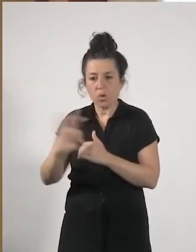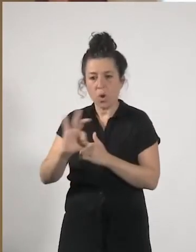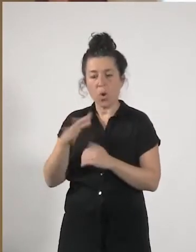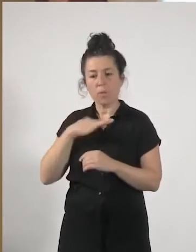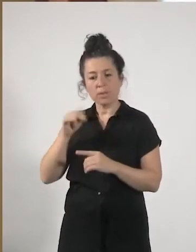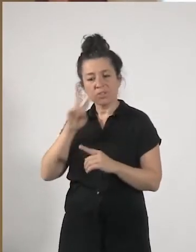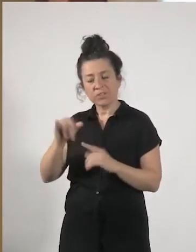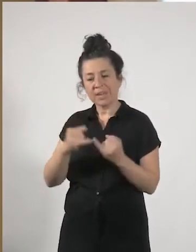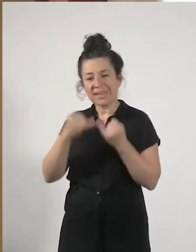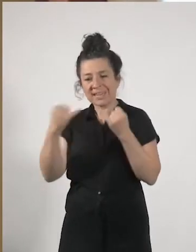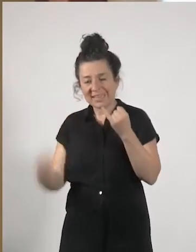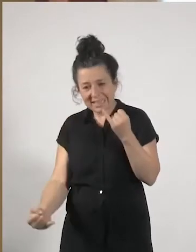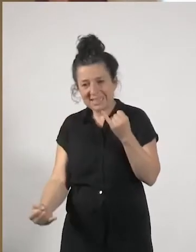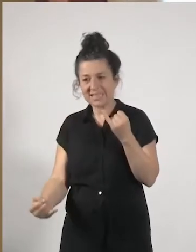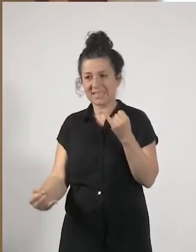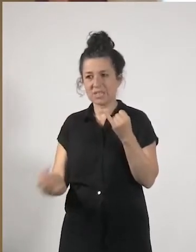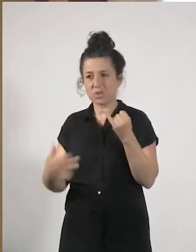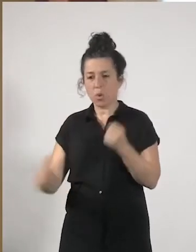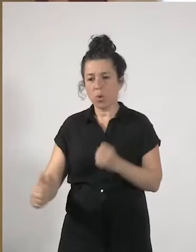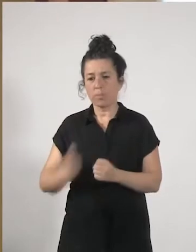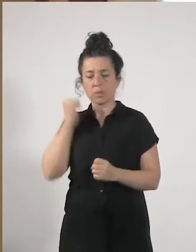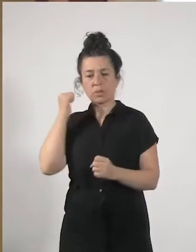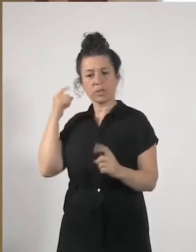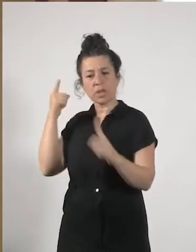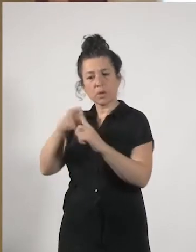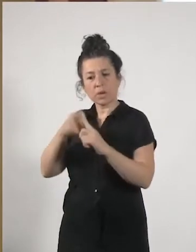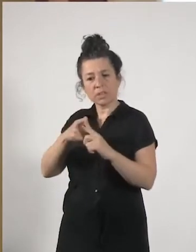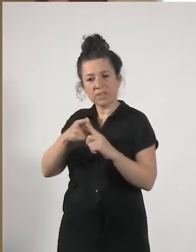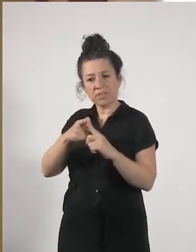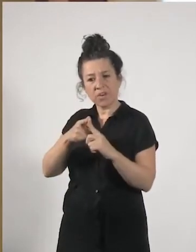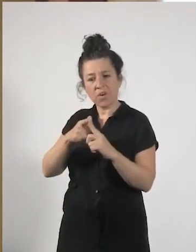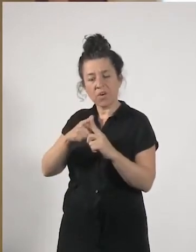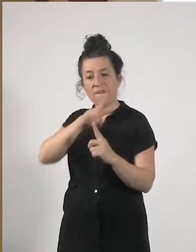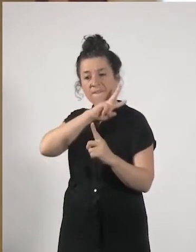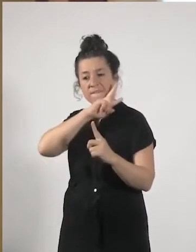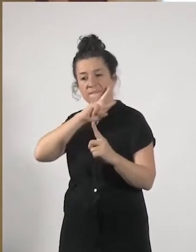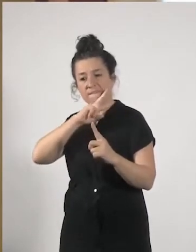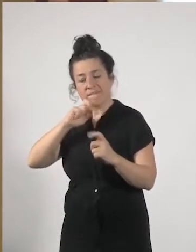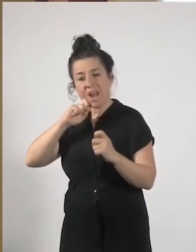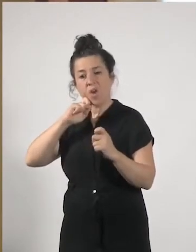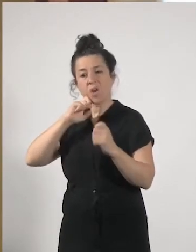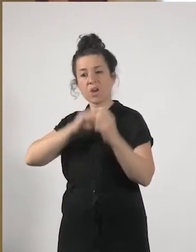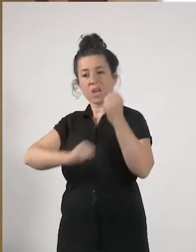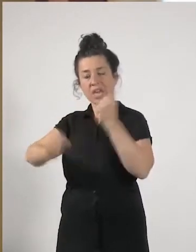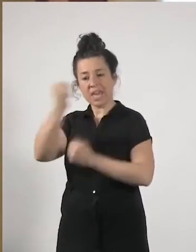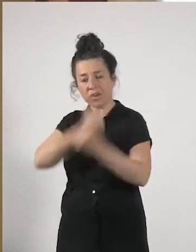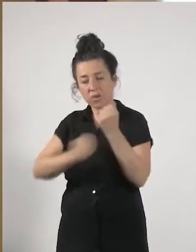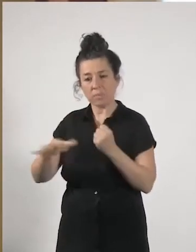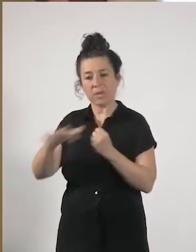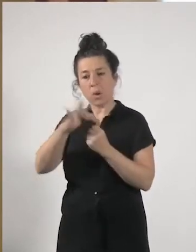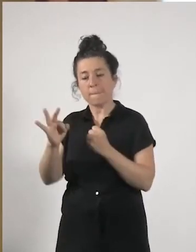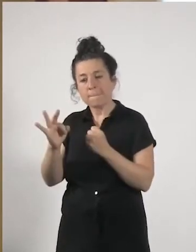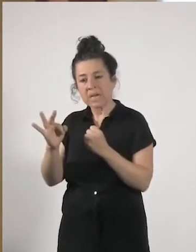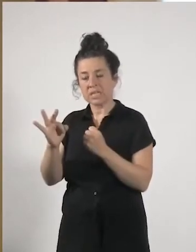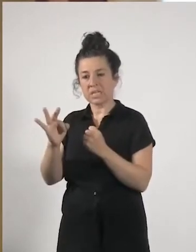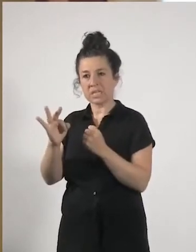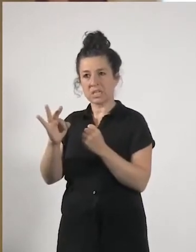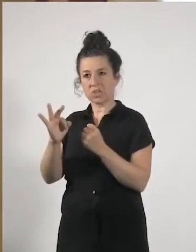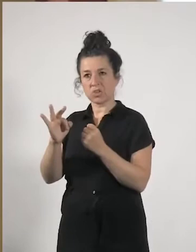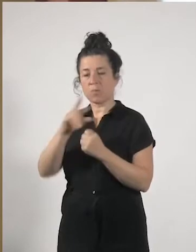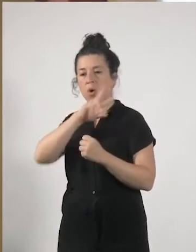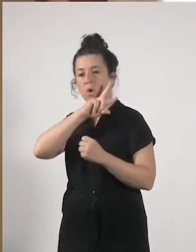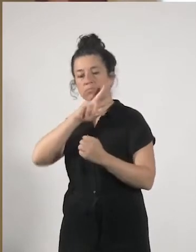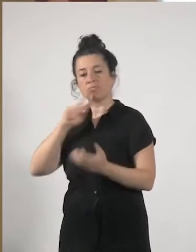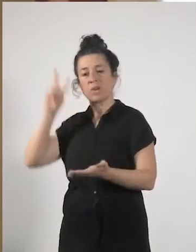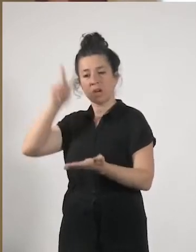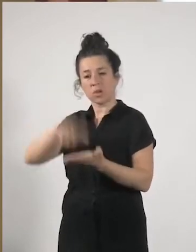revalorizar de alguna manera de dar más valor económico pero también prestigio social a los trabajos de cuidados que